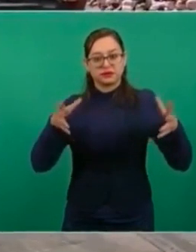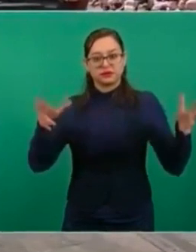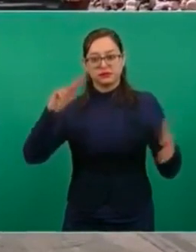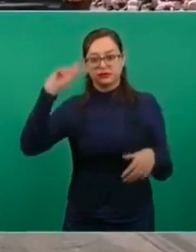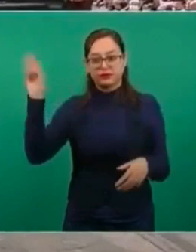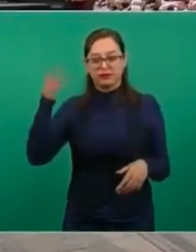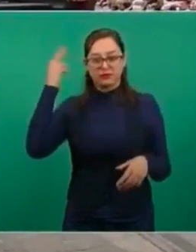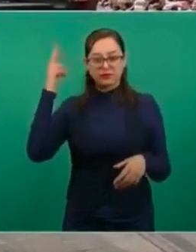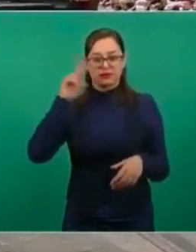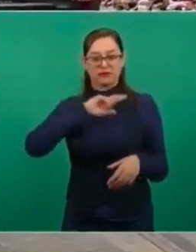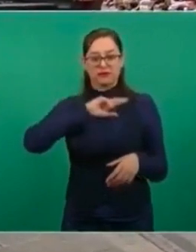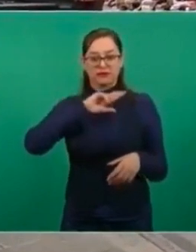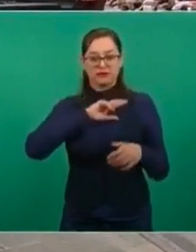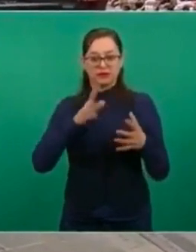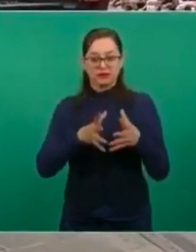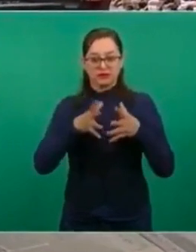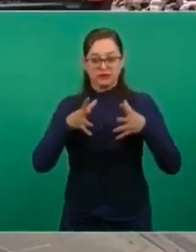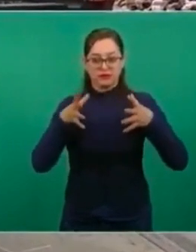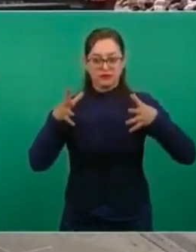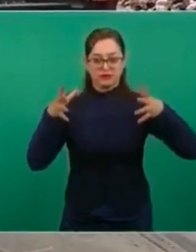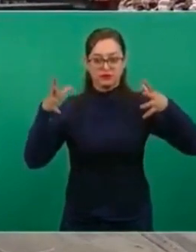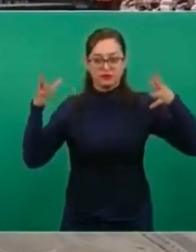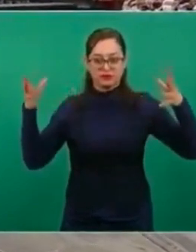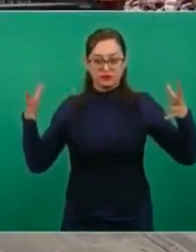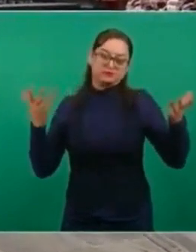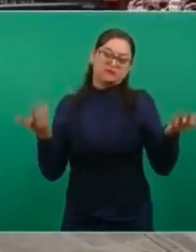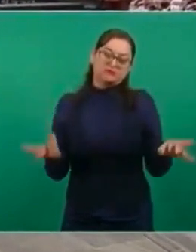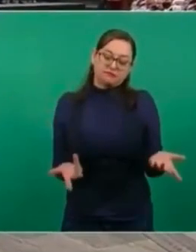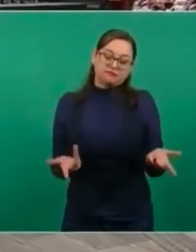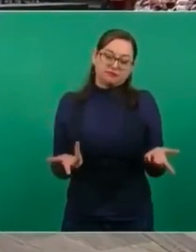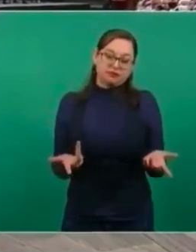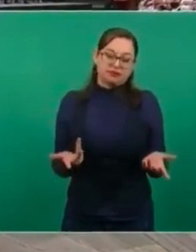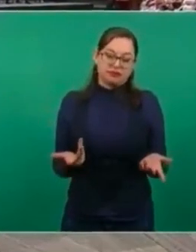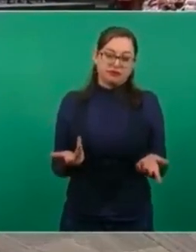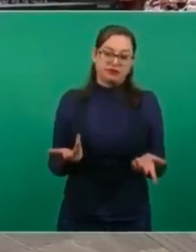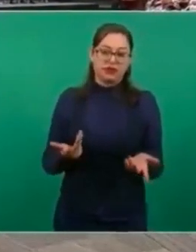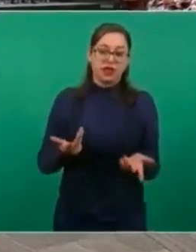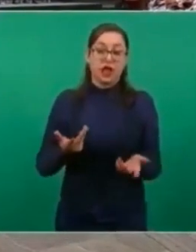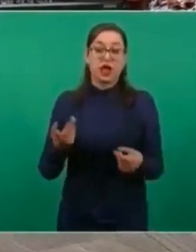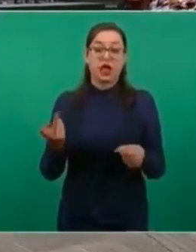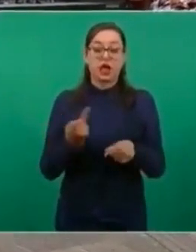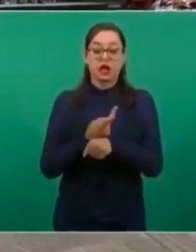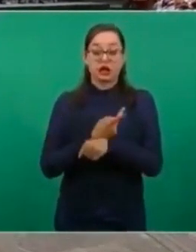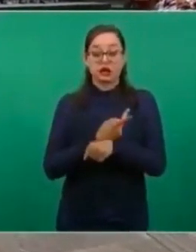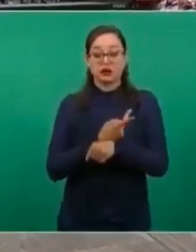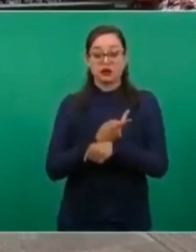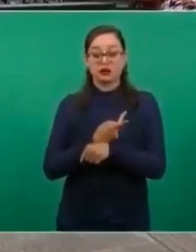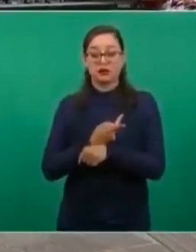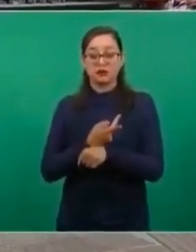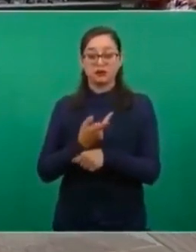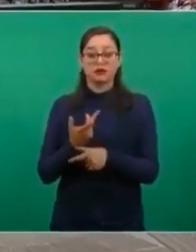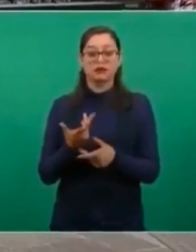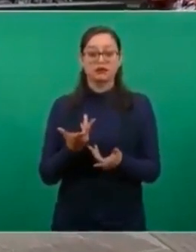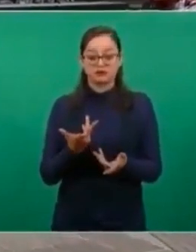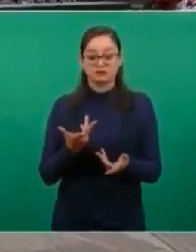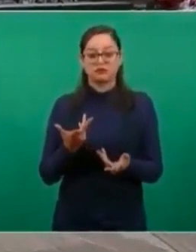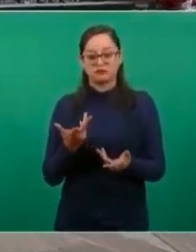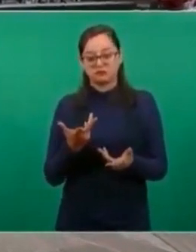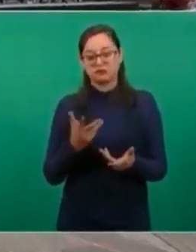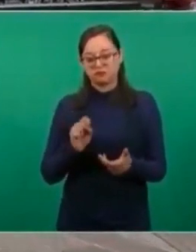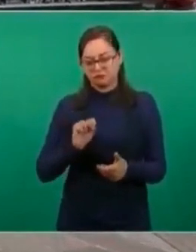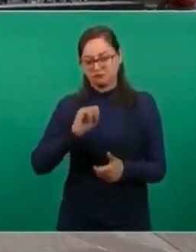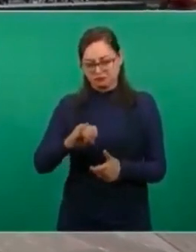privadas. Y desde luego que se avanzó,